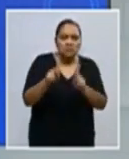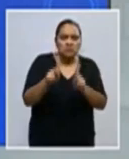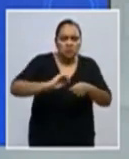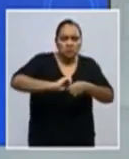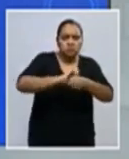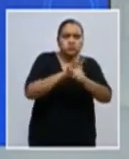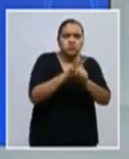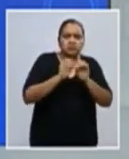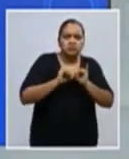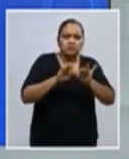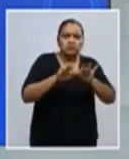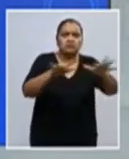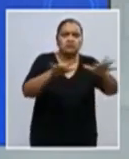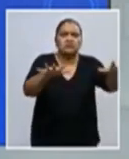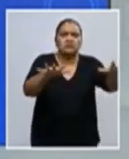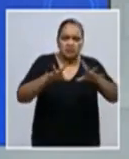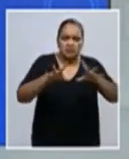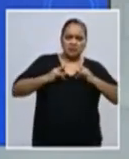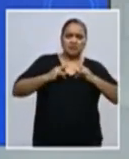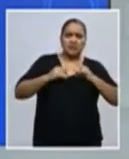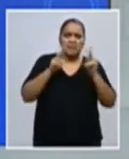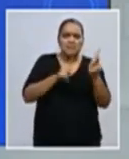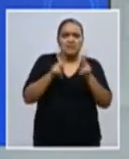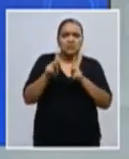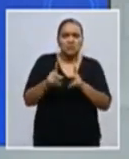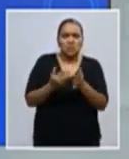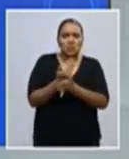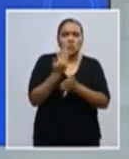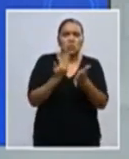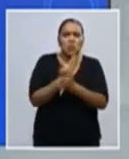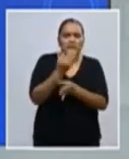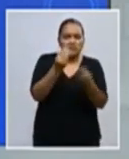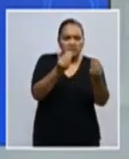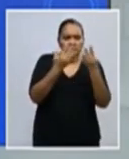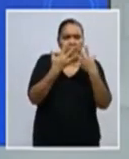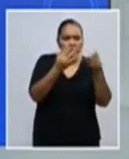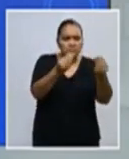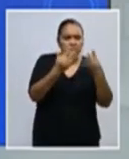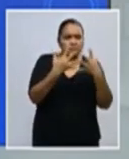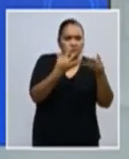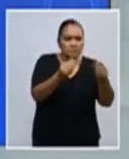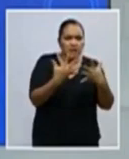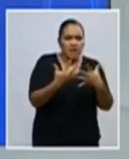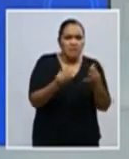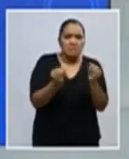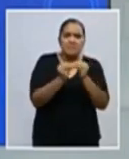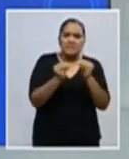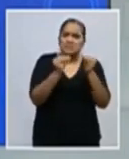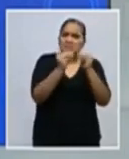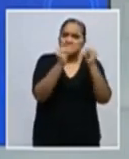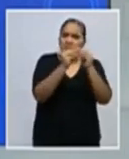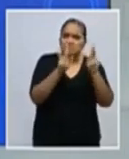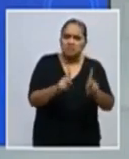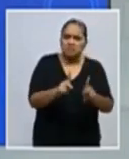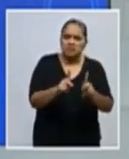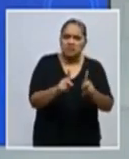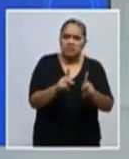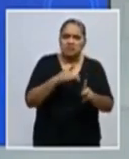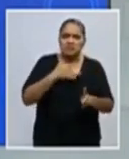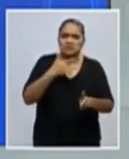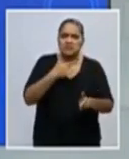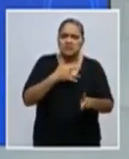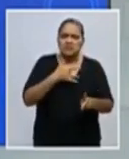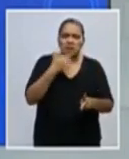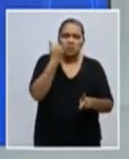específica, alguna región, alguna zona de una ciudad, está presentando un incremento de pacientes con sintomatología que podría